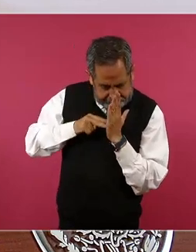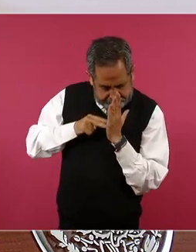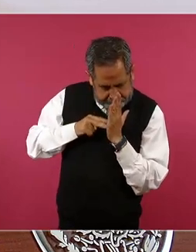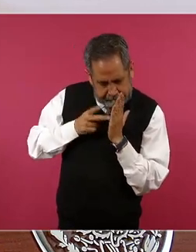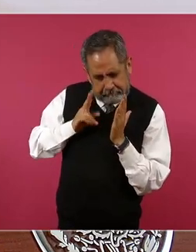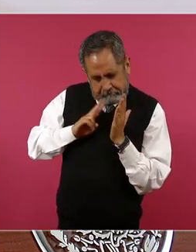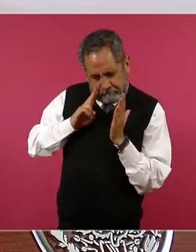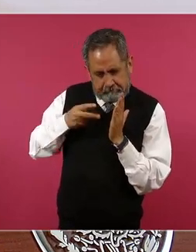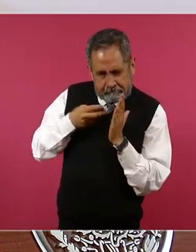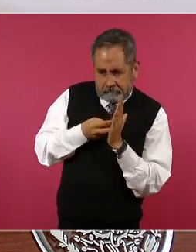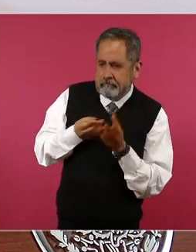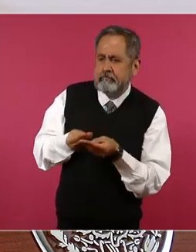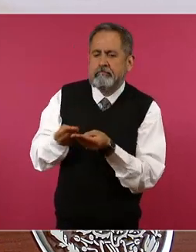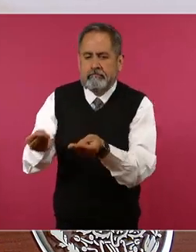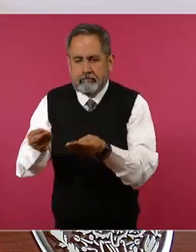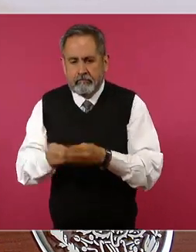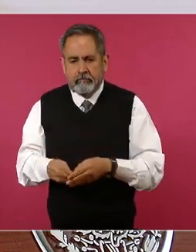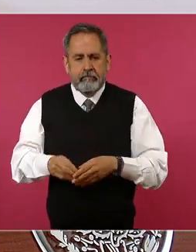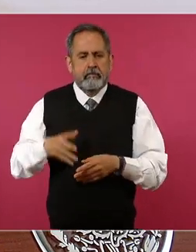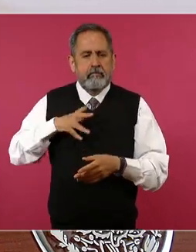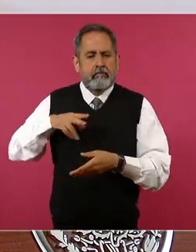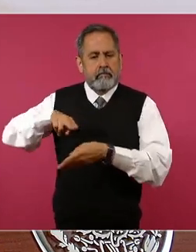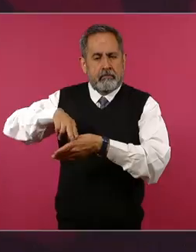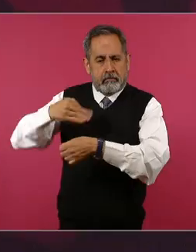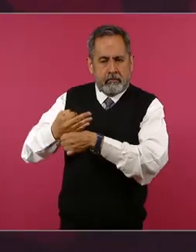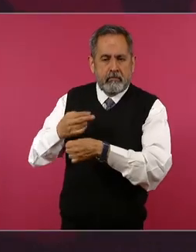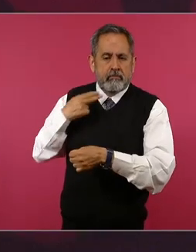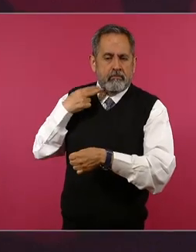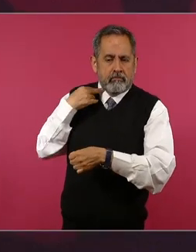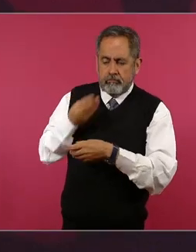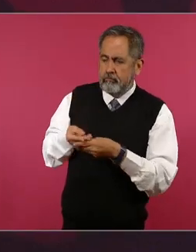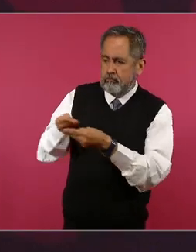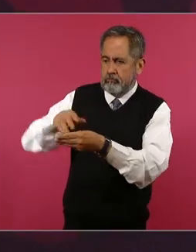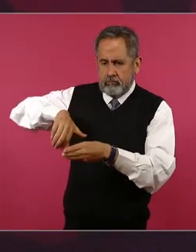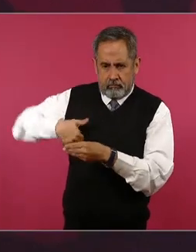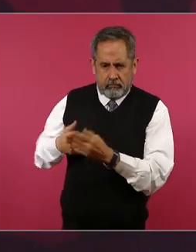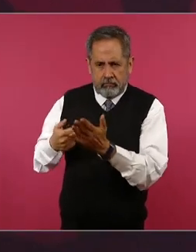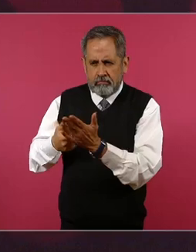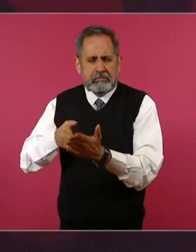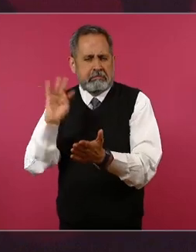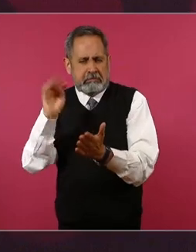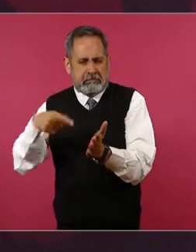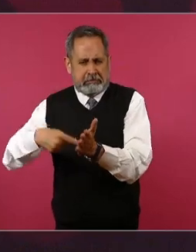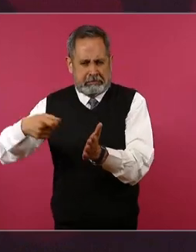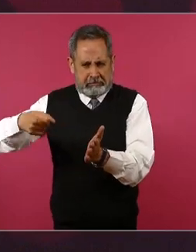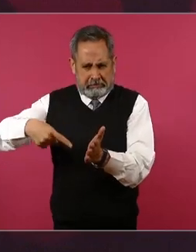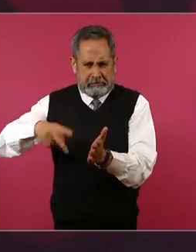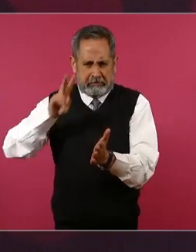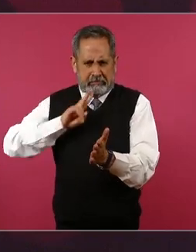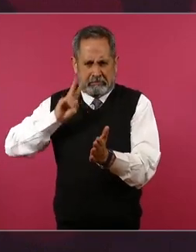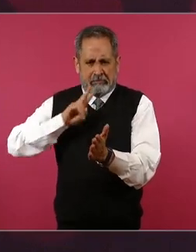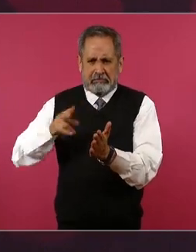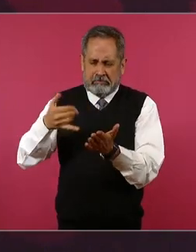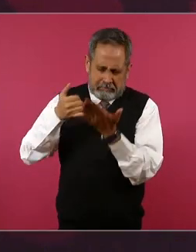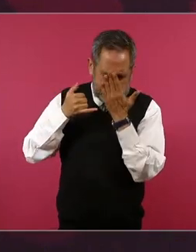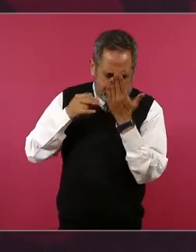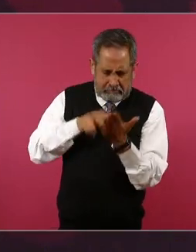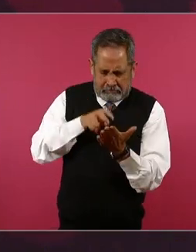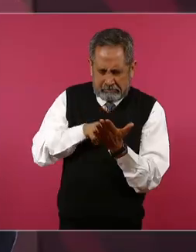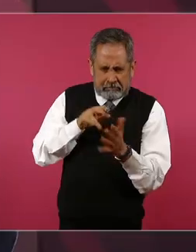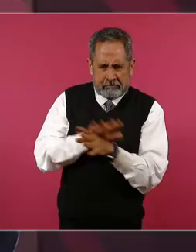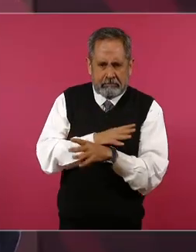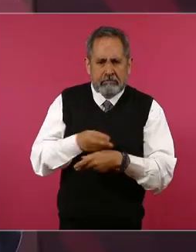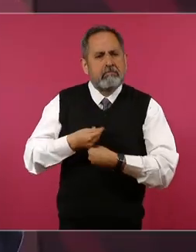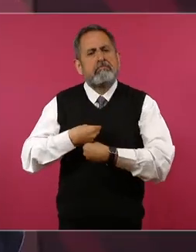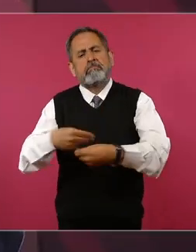está en una notaría y a lo mejor ese mismo nada más lo arreglo